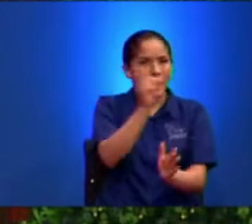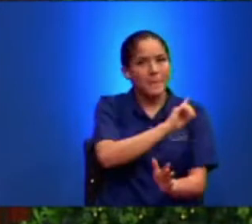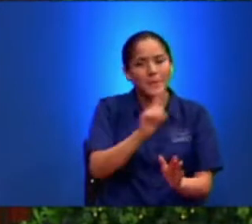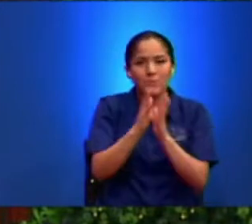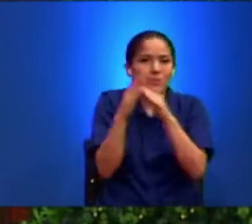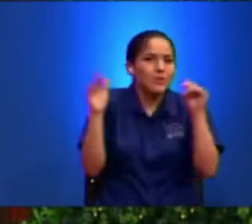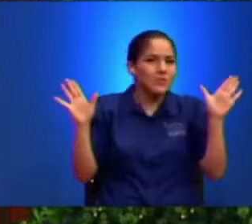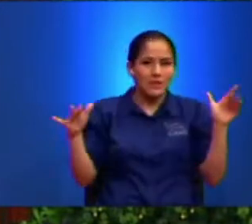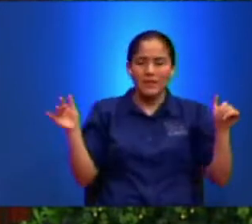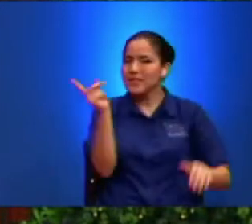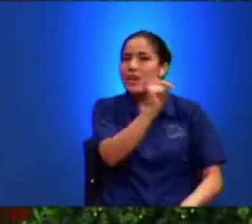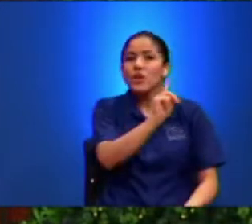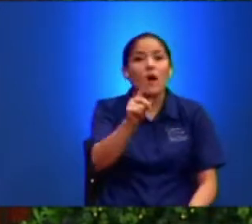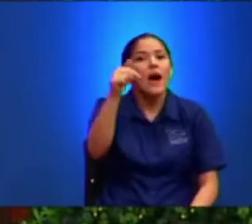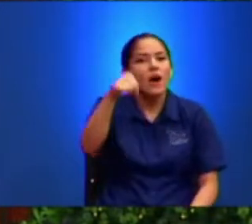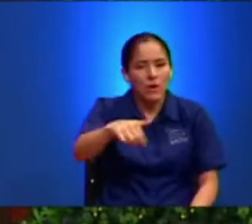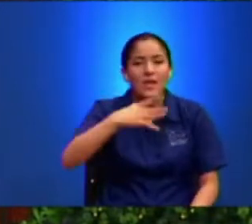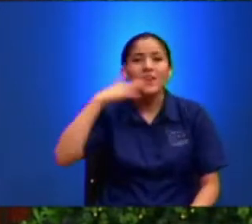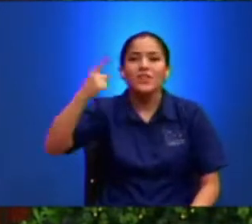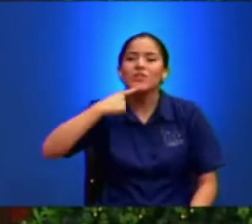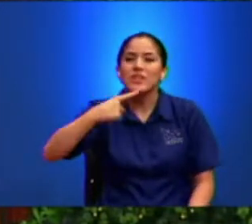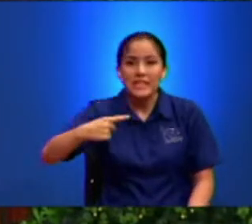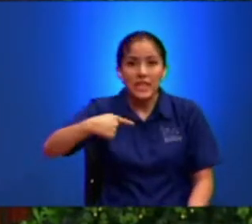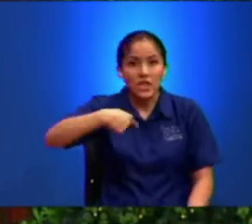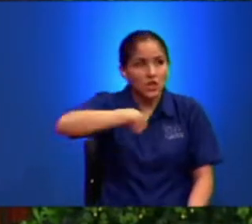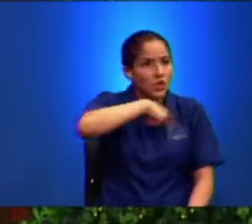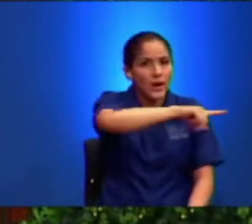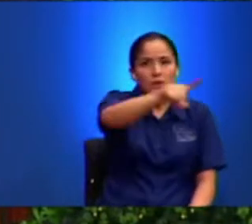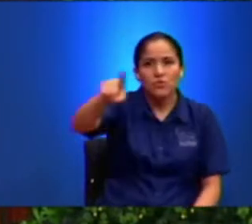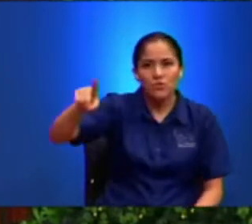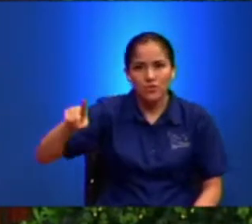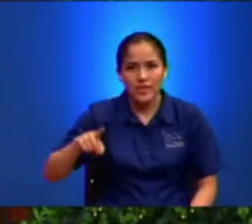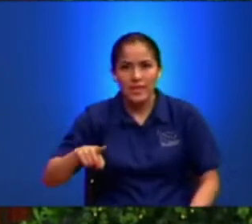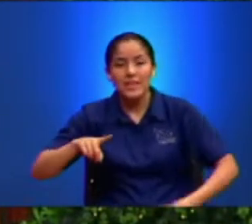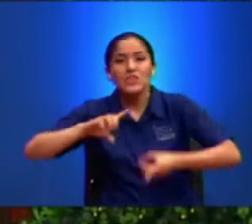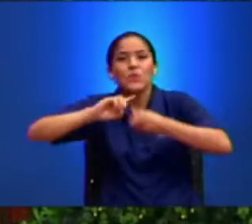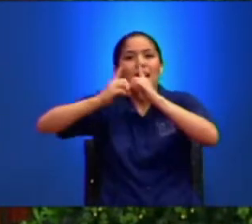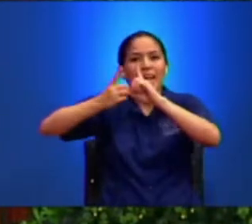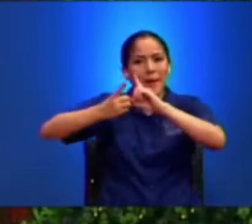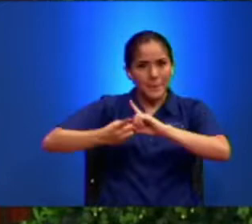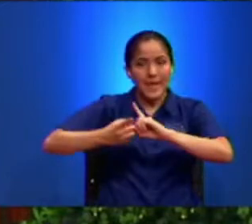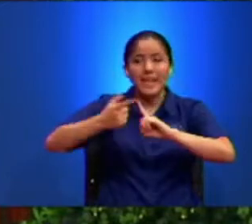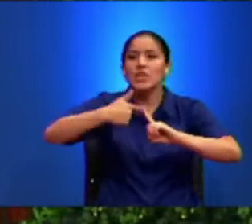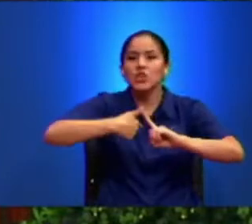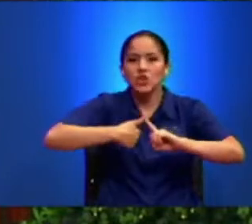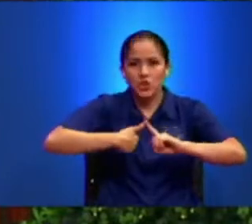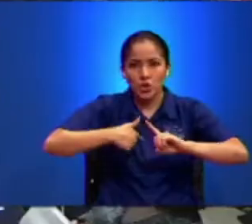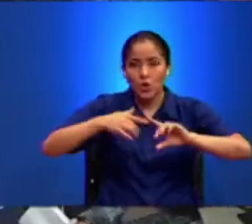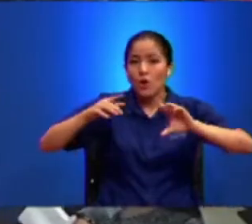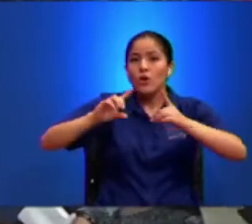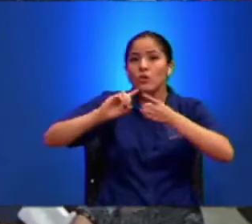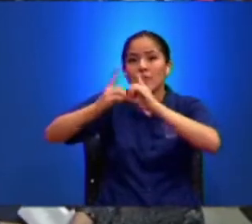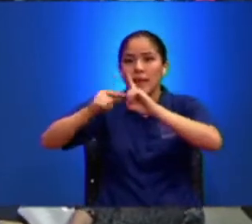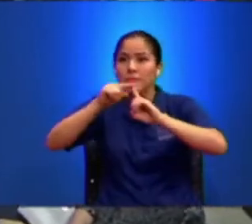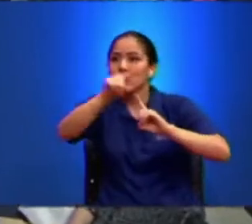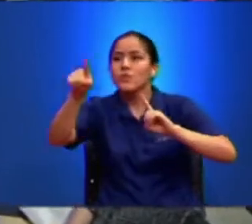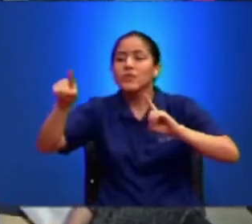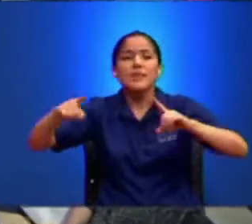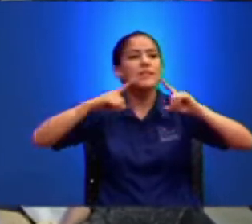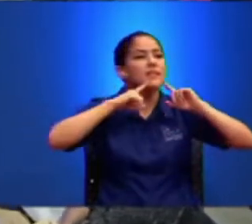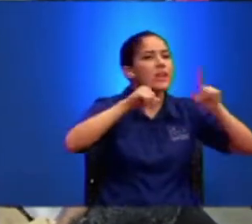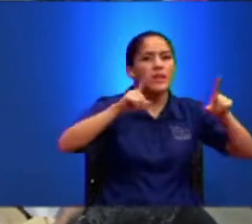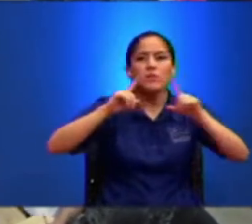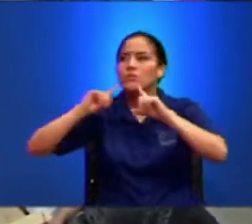ángeles Sino que ahora Dios dice Los voy a hacer a ustedes Mis heraldos Los voy a hacer a ustedes Mis